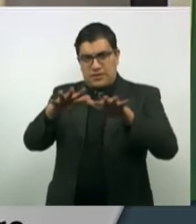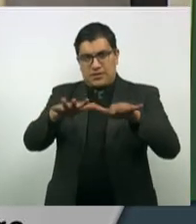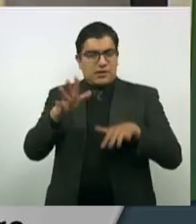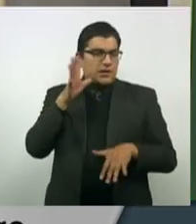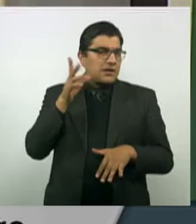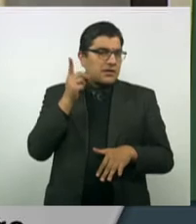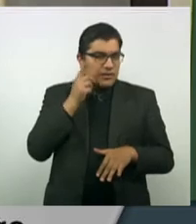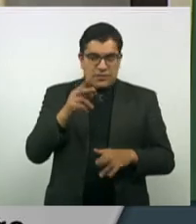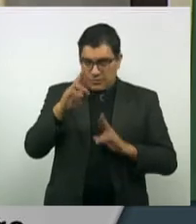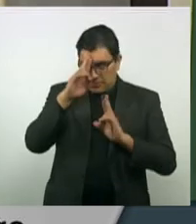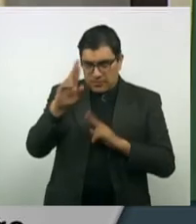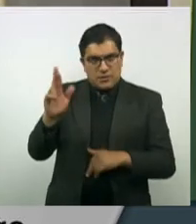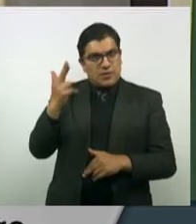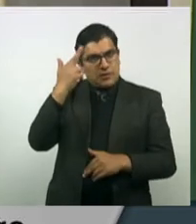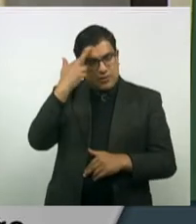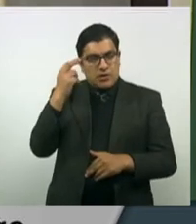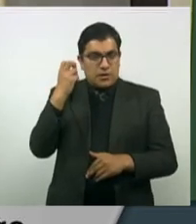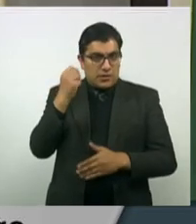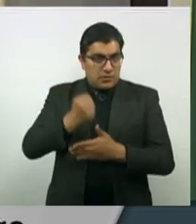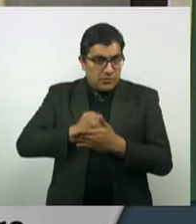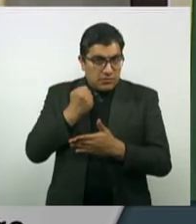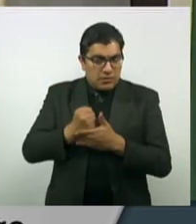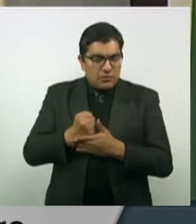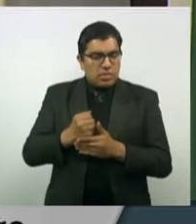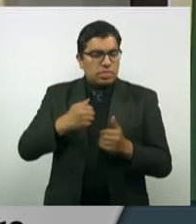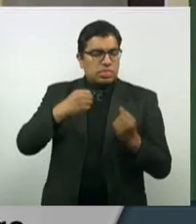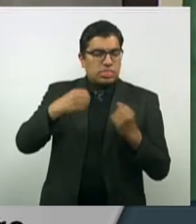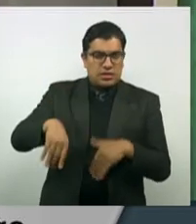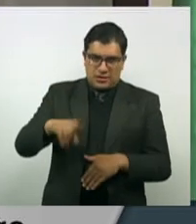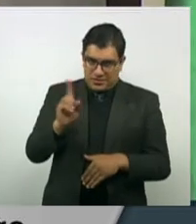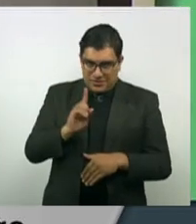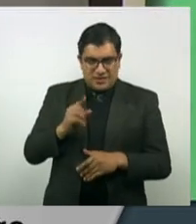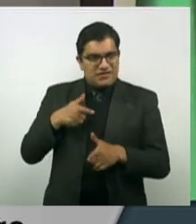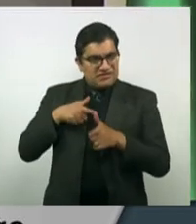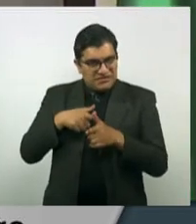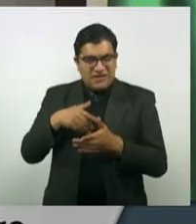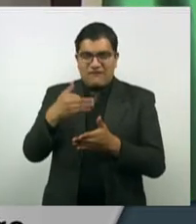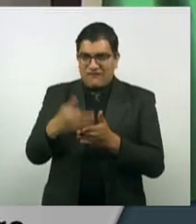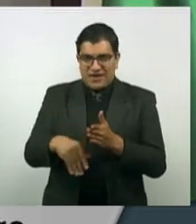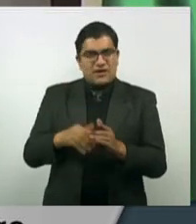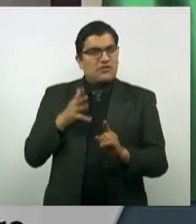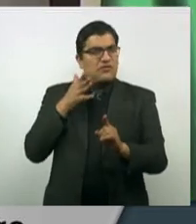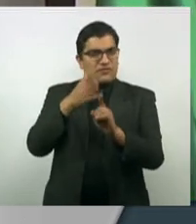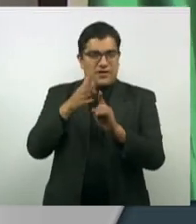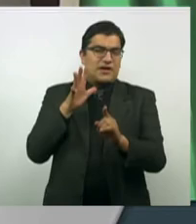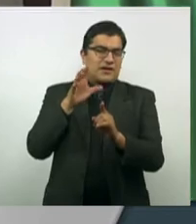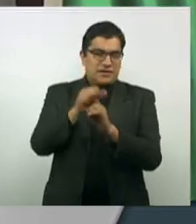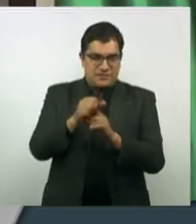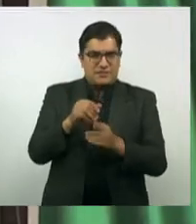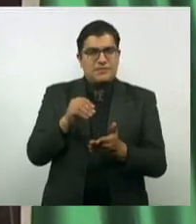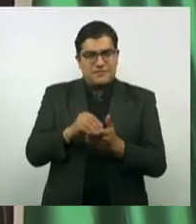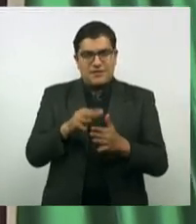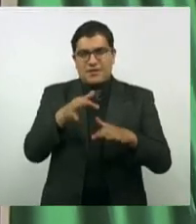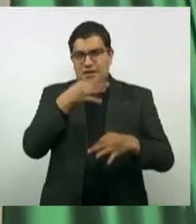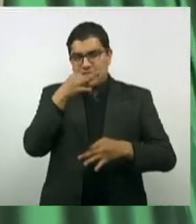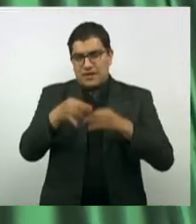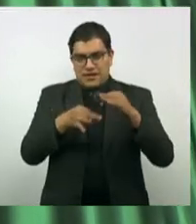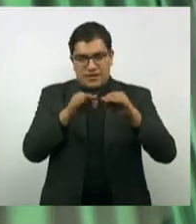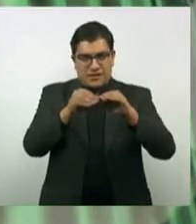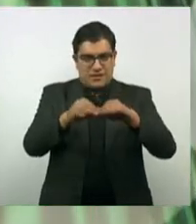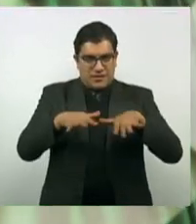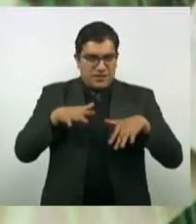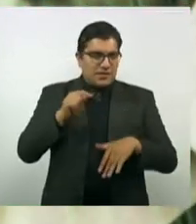recordatorio de que la lucha no ha sido en vano y que aún resta mucho por hacer. Para Noticias del Congreso, Elizabeth Robles.